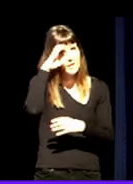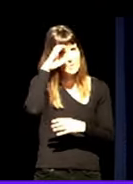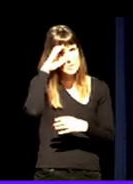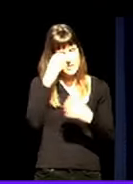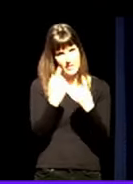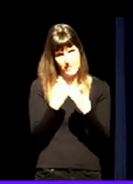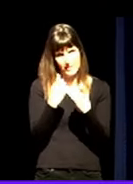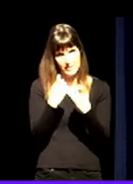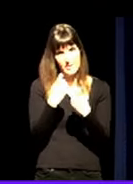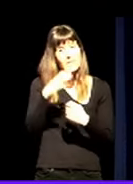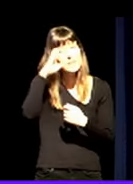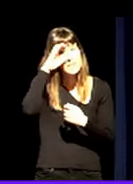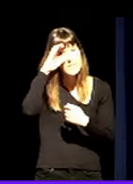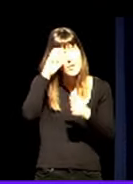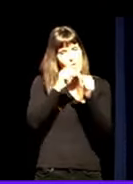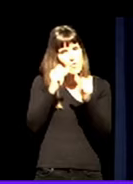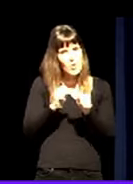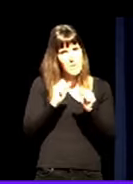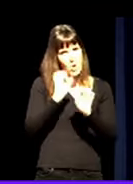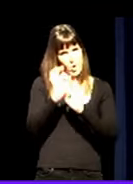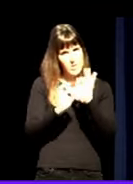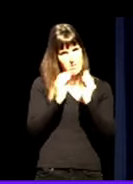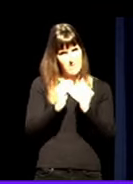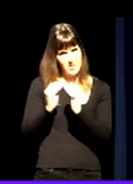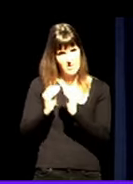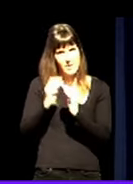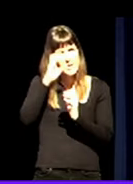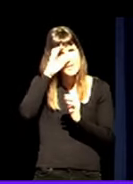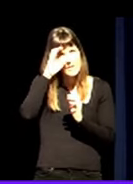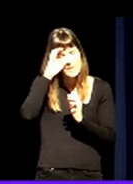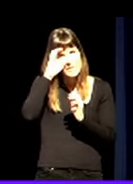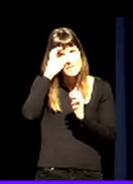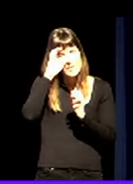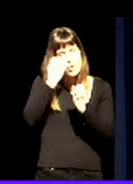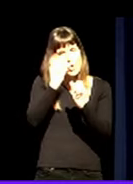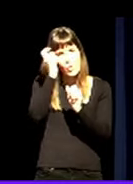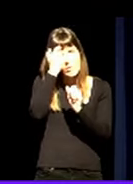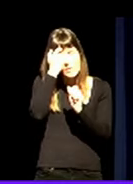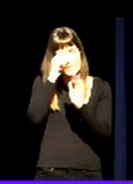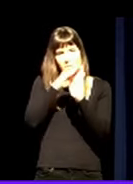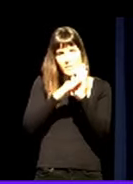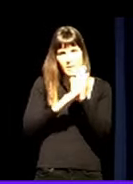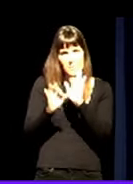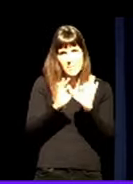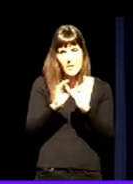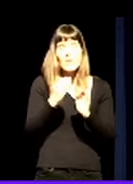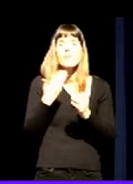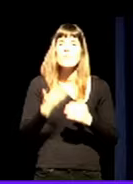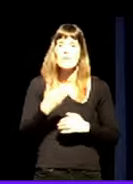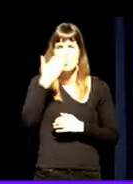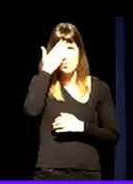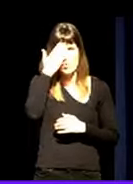entzuteko erantzun behar ditugu entzun lekuak. Banakako tutoretzak.